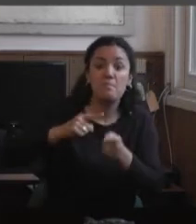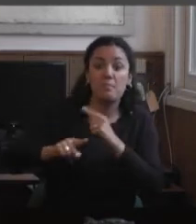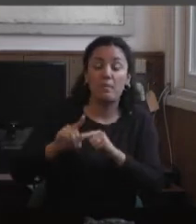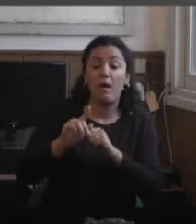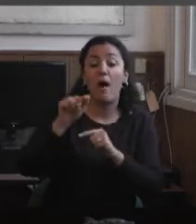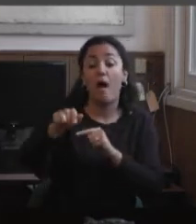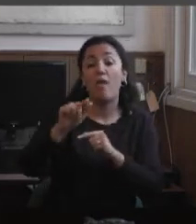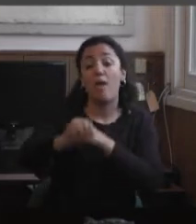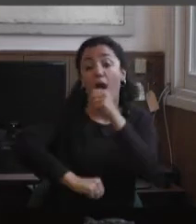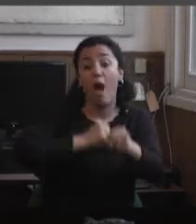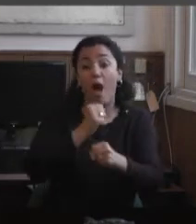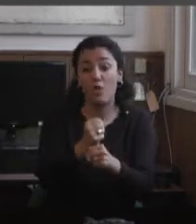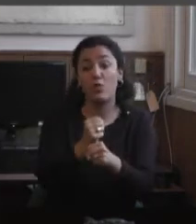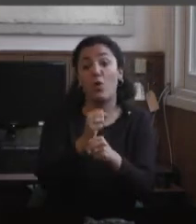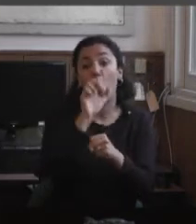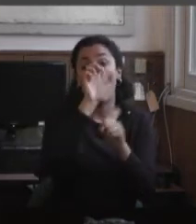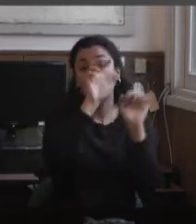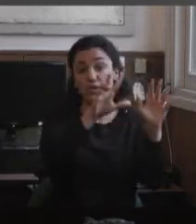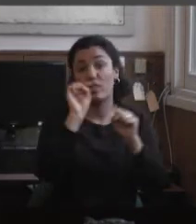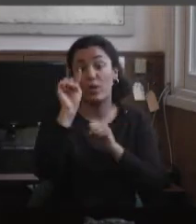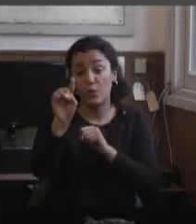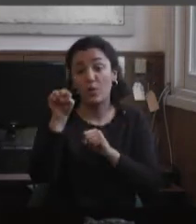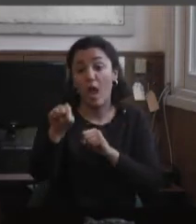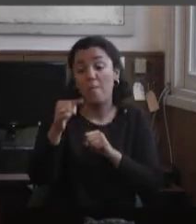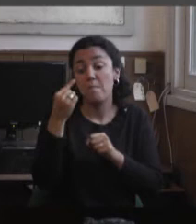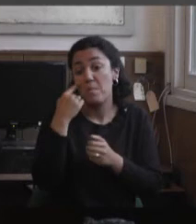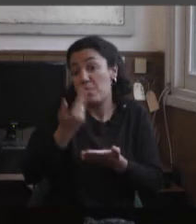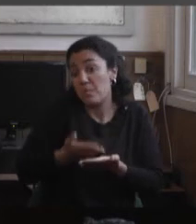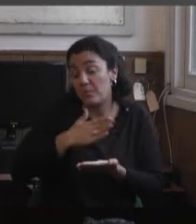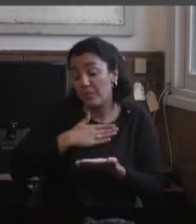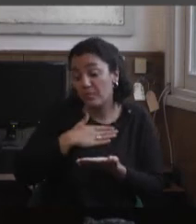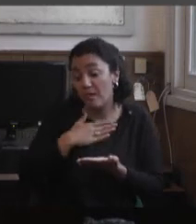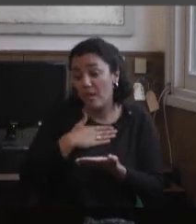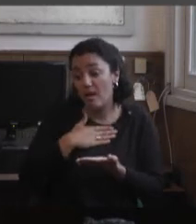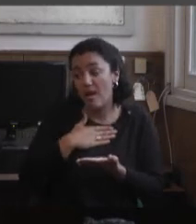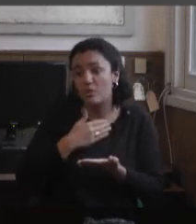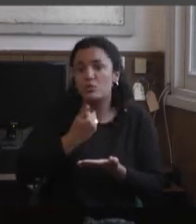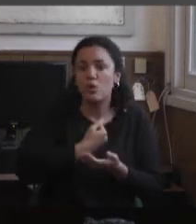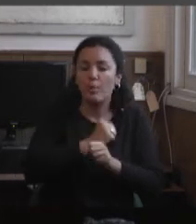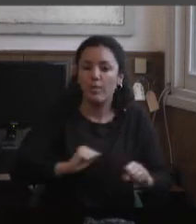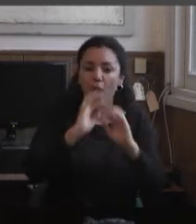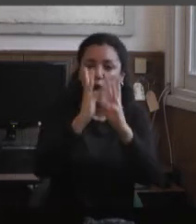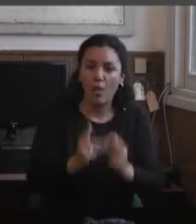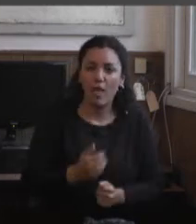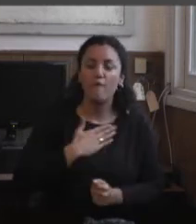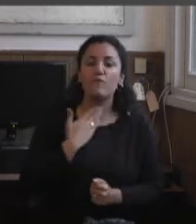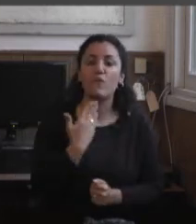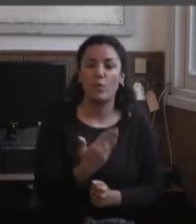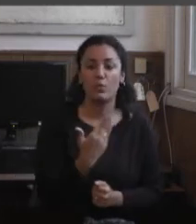internacional de la discapacidad, y me promueven o me proponen si podía ser coordinadora del voluntariado.